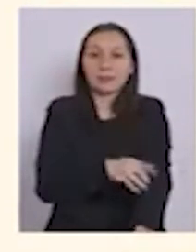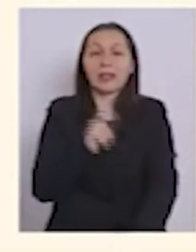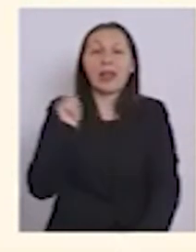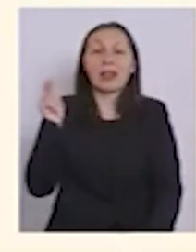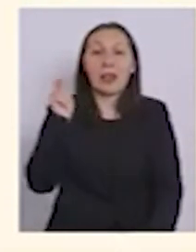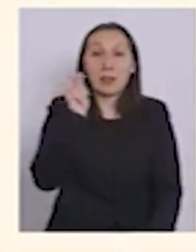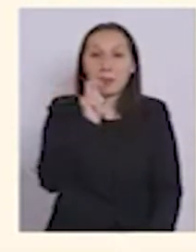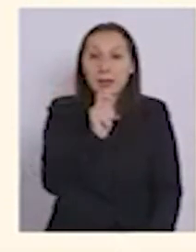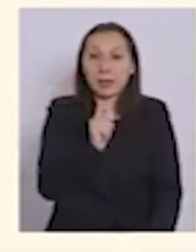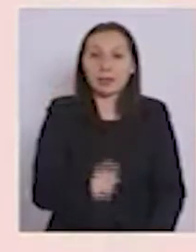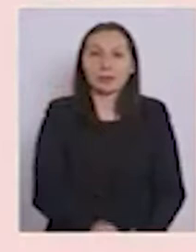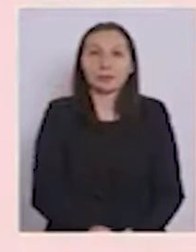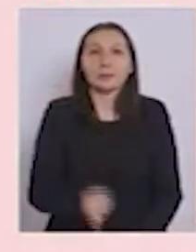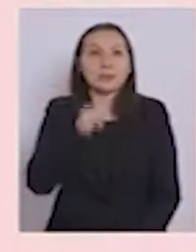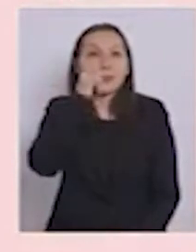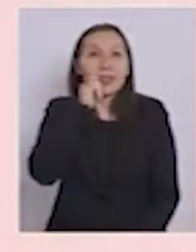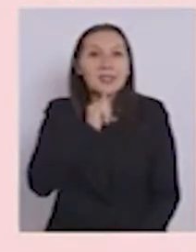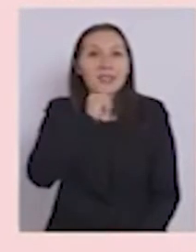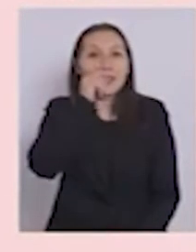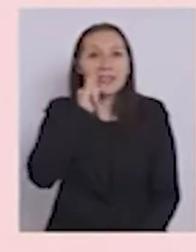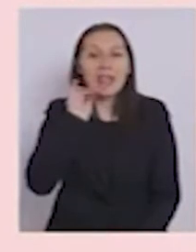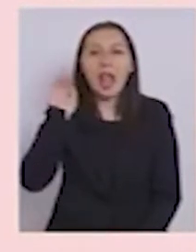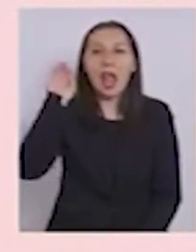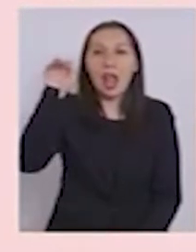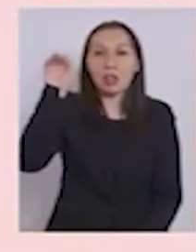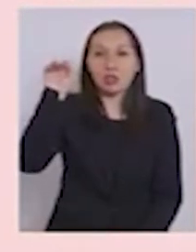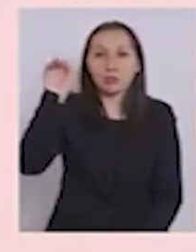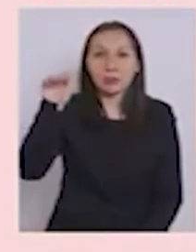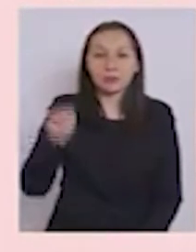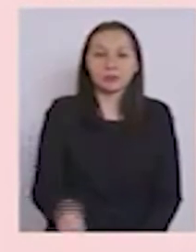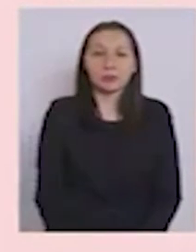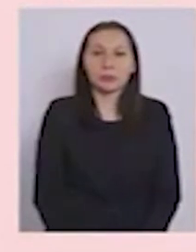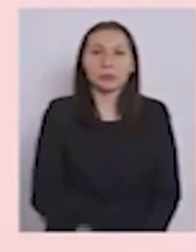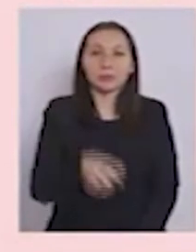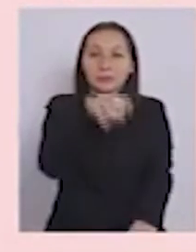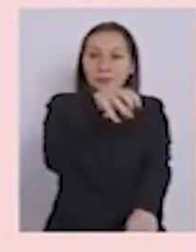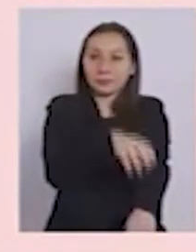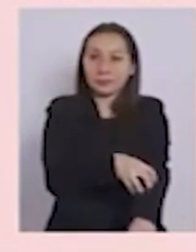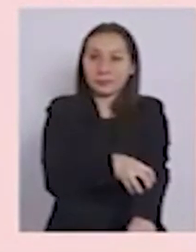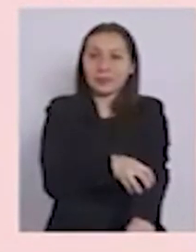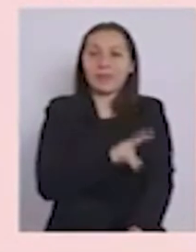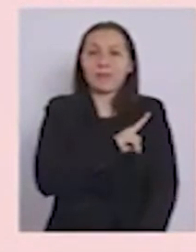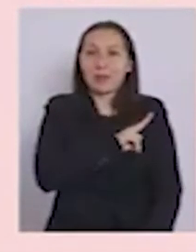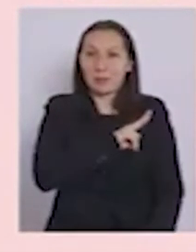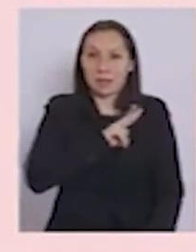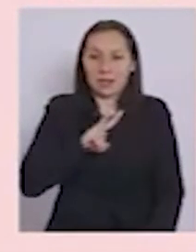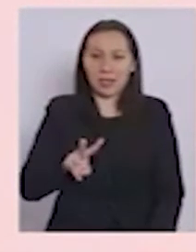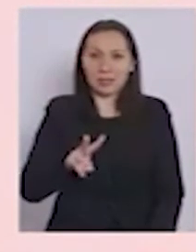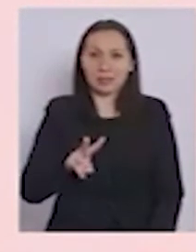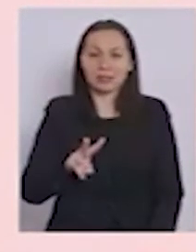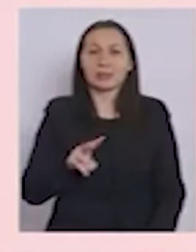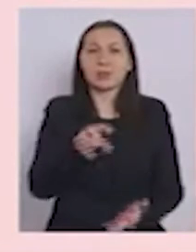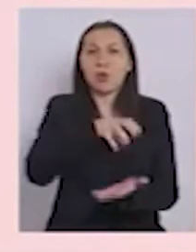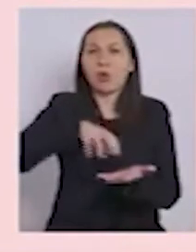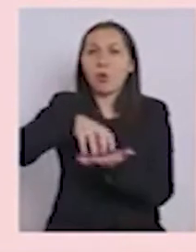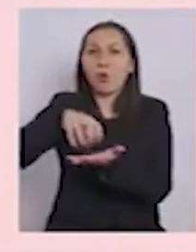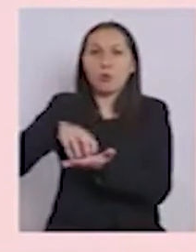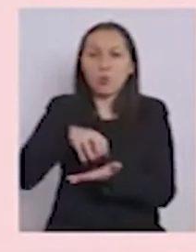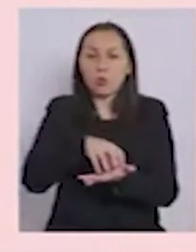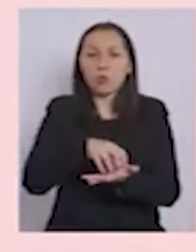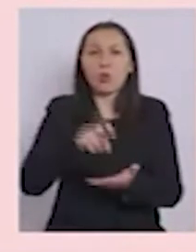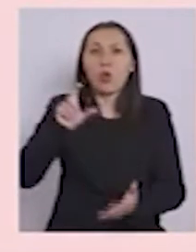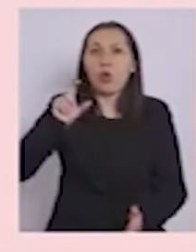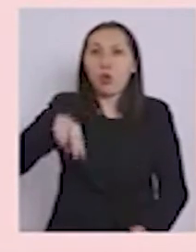Tarapacá, Iquique y Alto Hospicio. En la región de Valparaíso, las comunas de